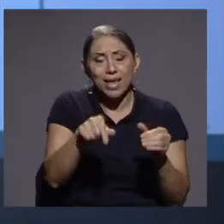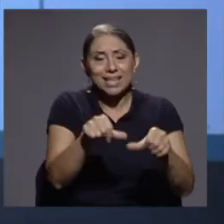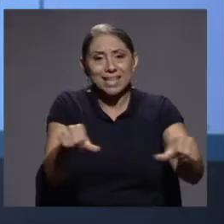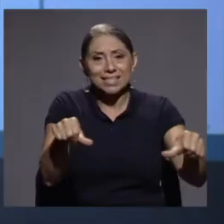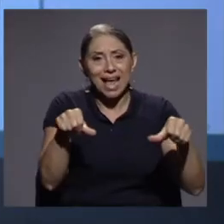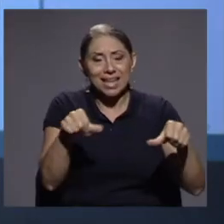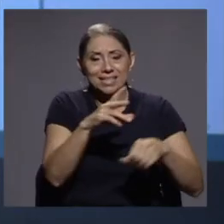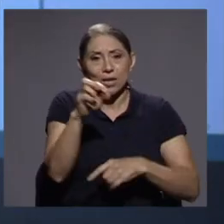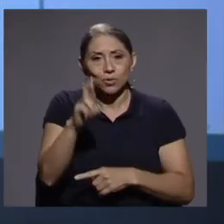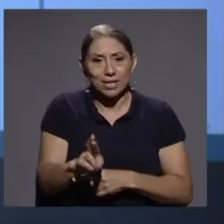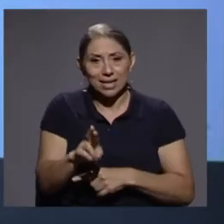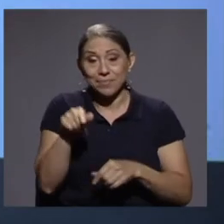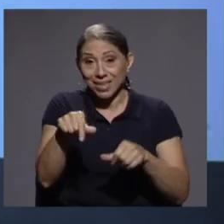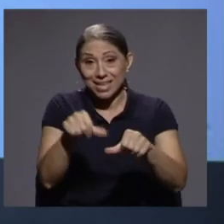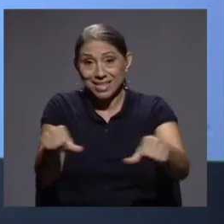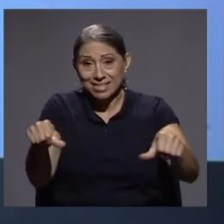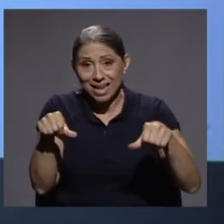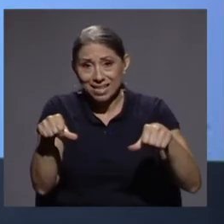en las áreas de STEM.